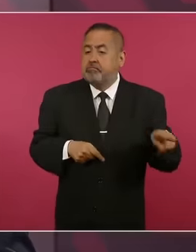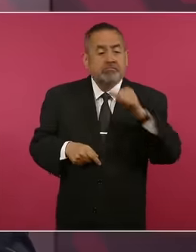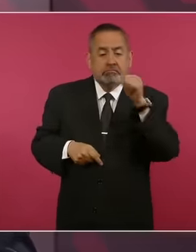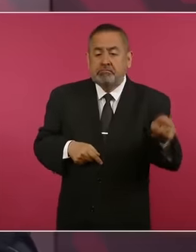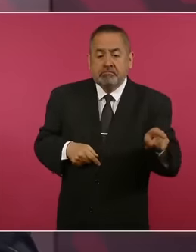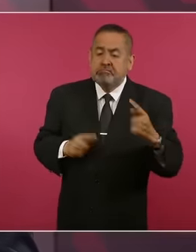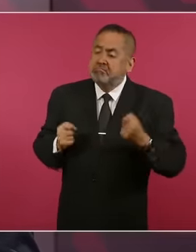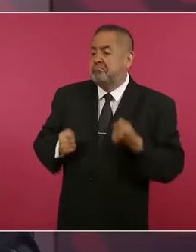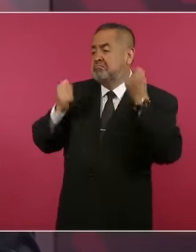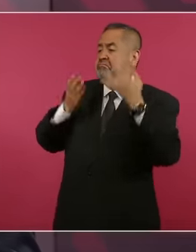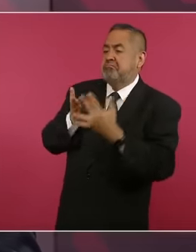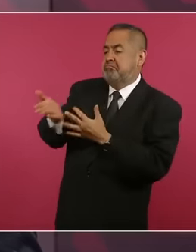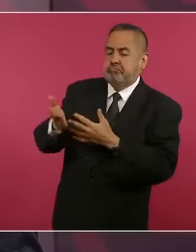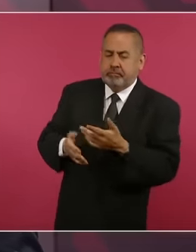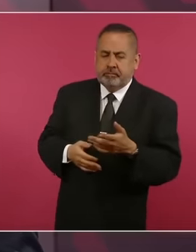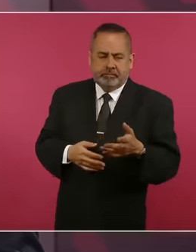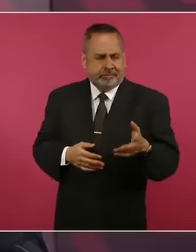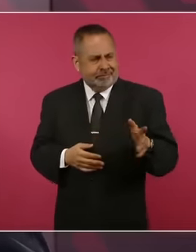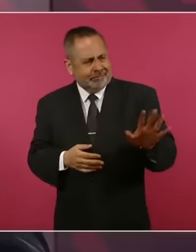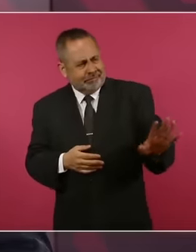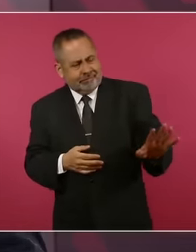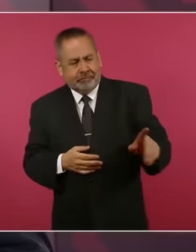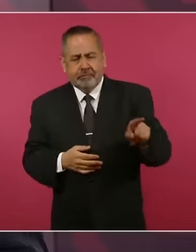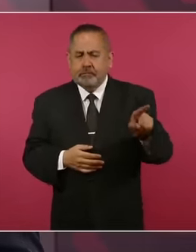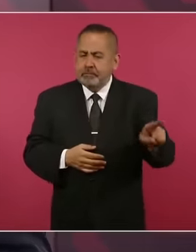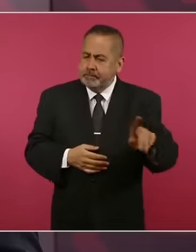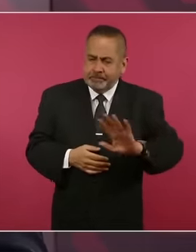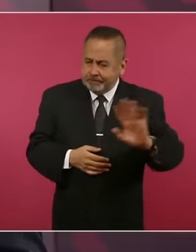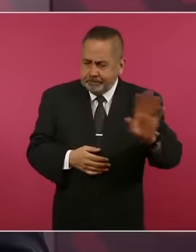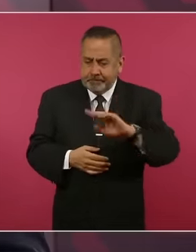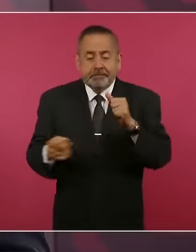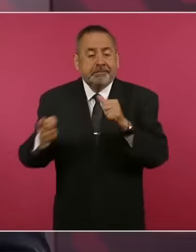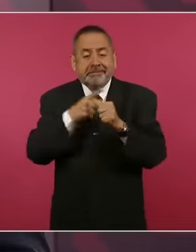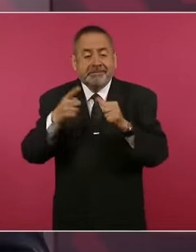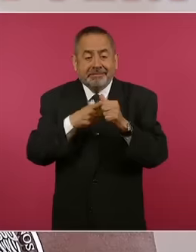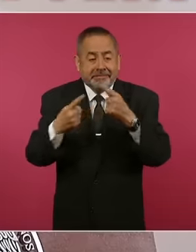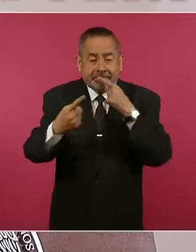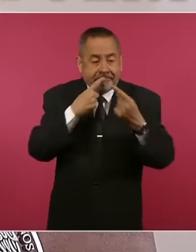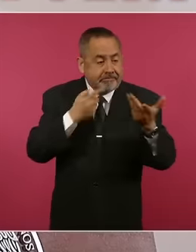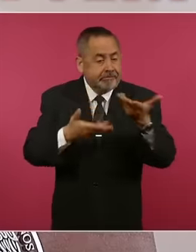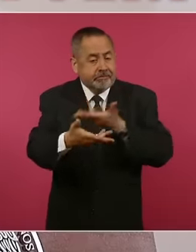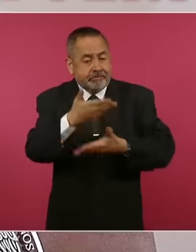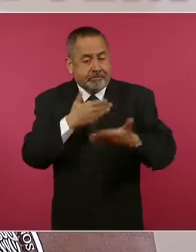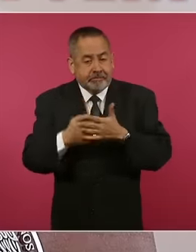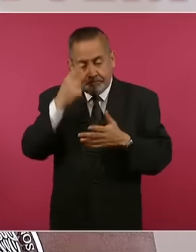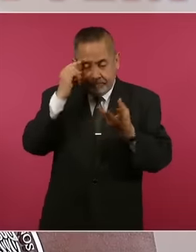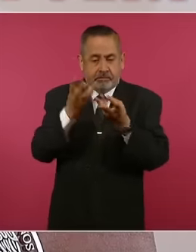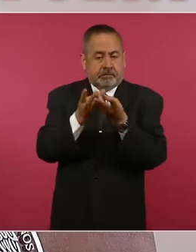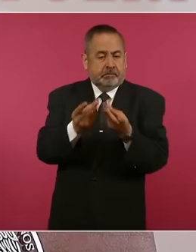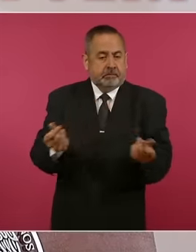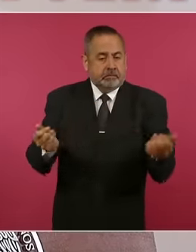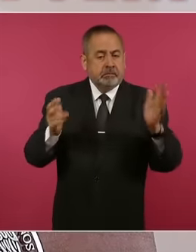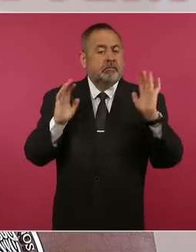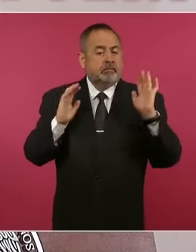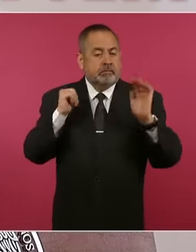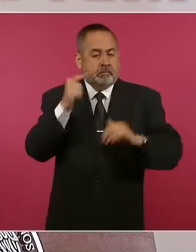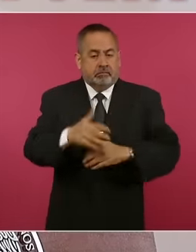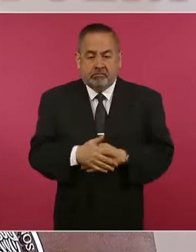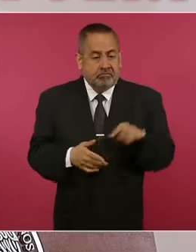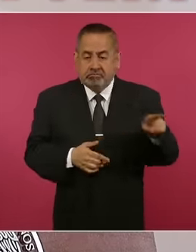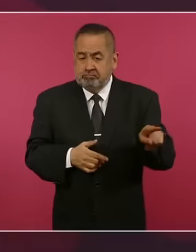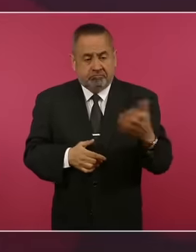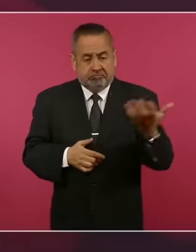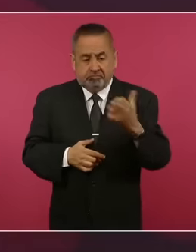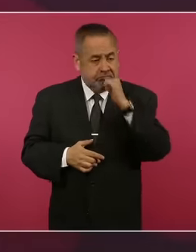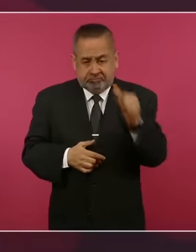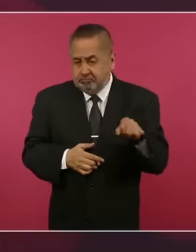Ecuador, se pudo haber considerado algunos elementos adicionales para tratar de solventar esta situación. No se hizo.